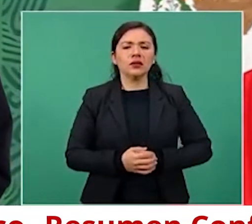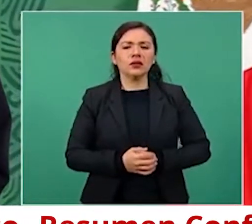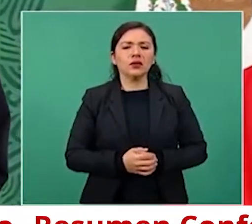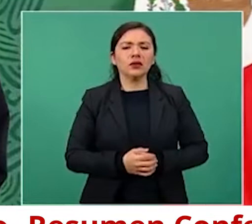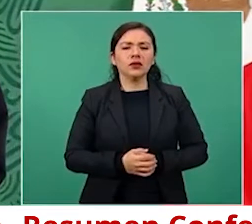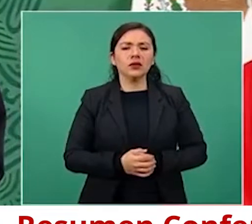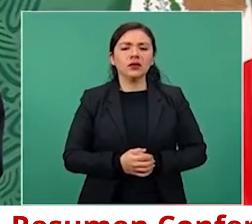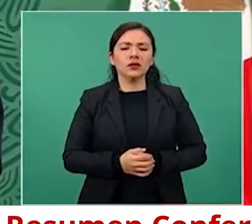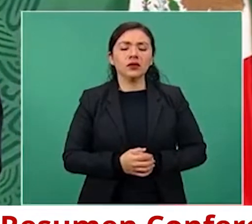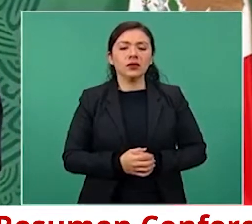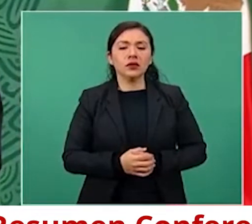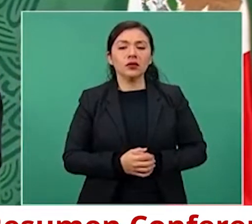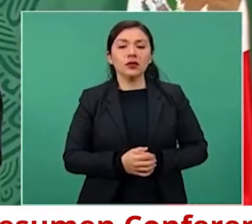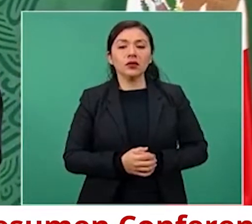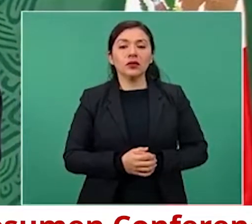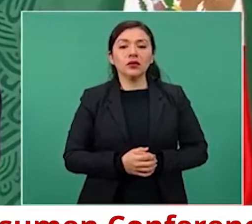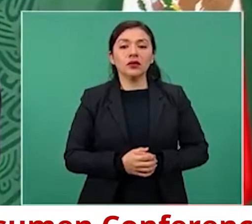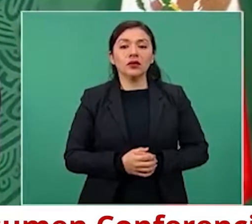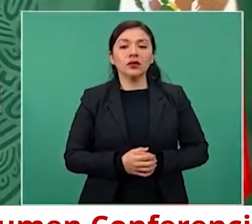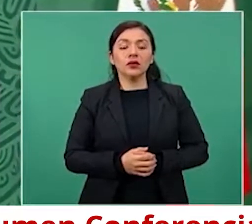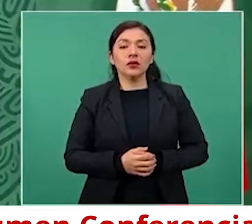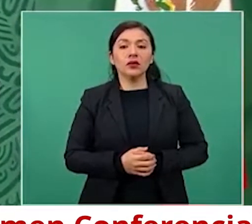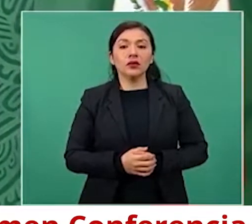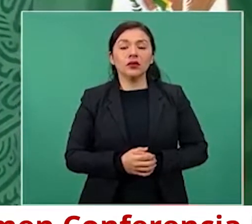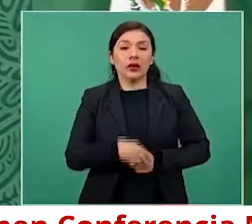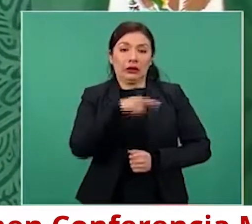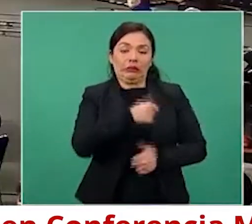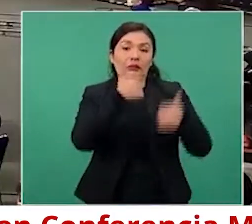Este, pendiente.